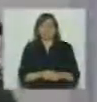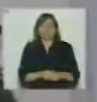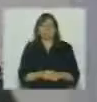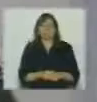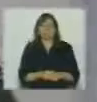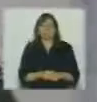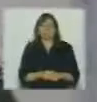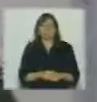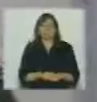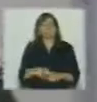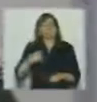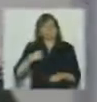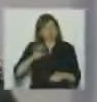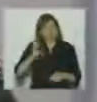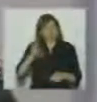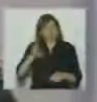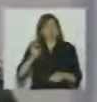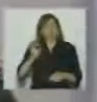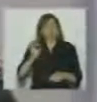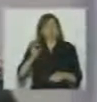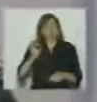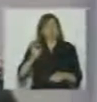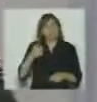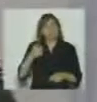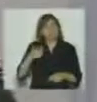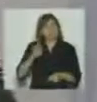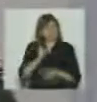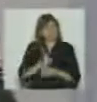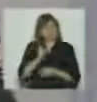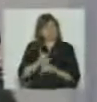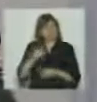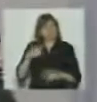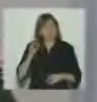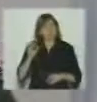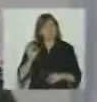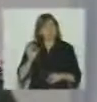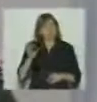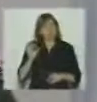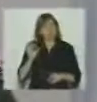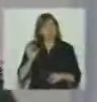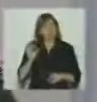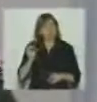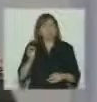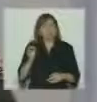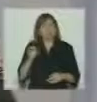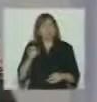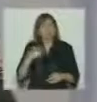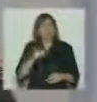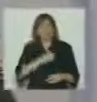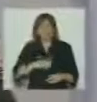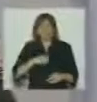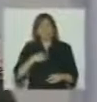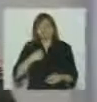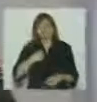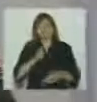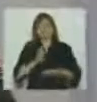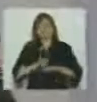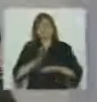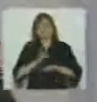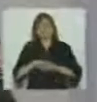siempre supe porque siempre he tenido un alto sentido de la responsabilidad política